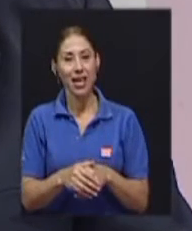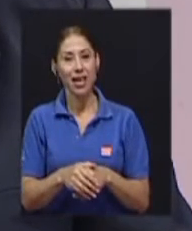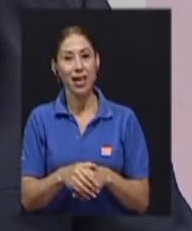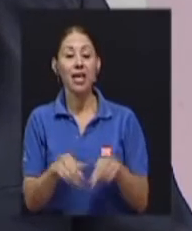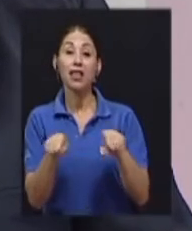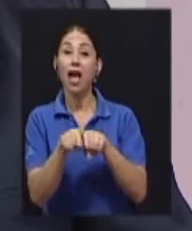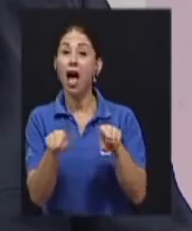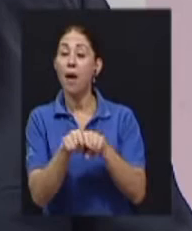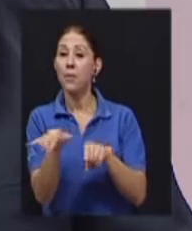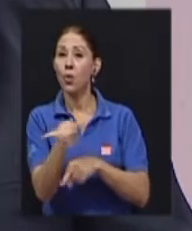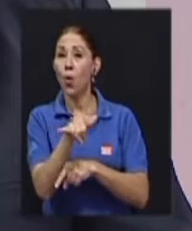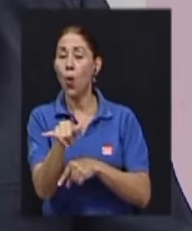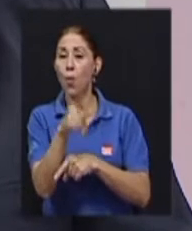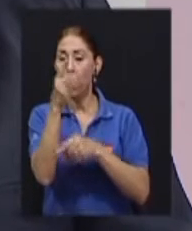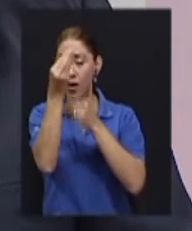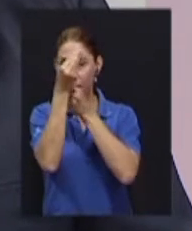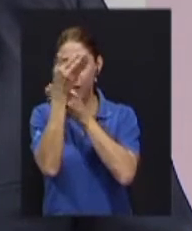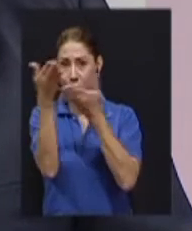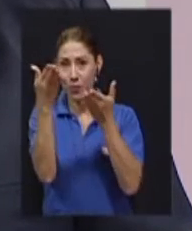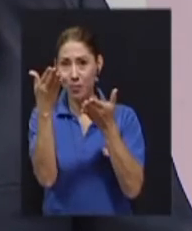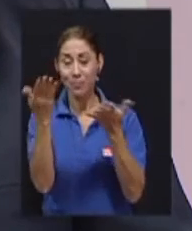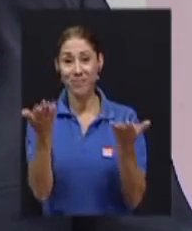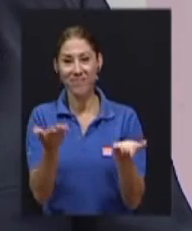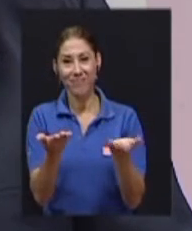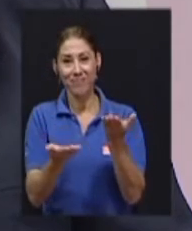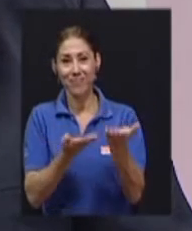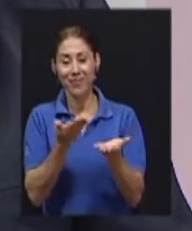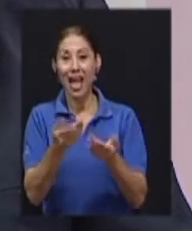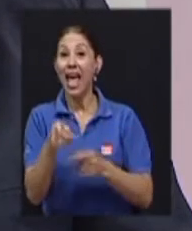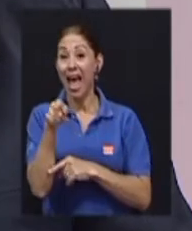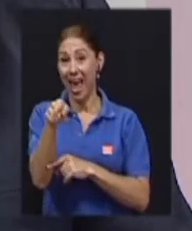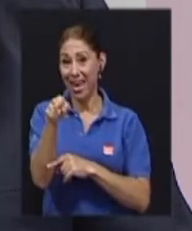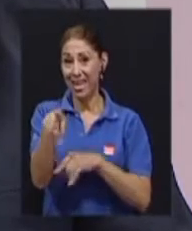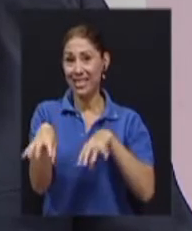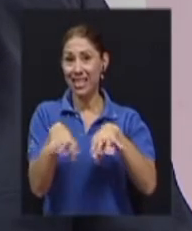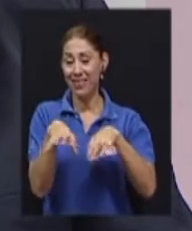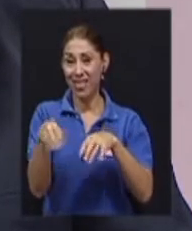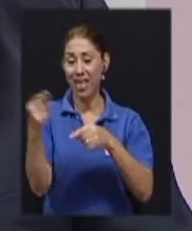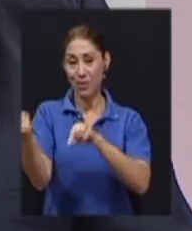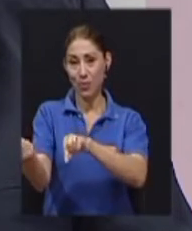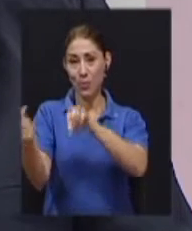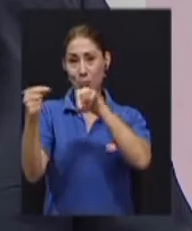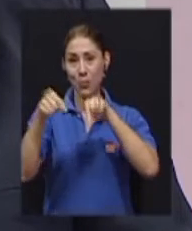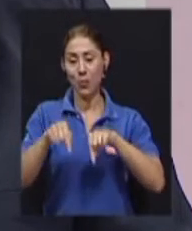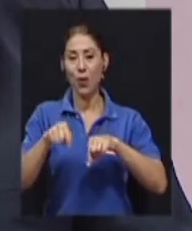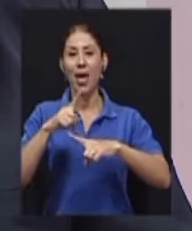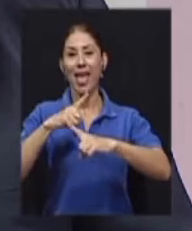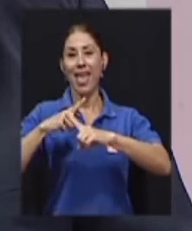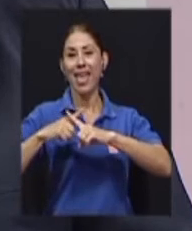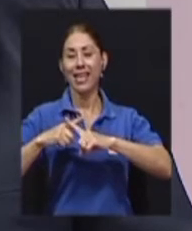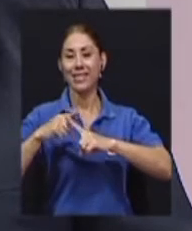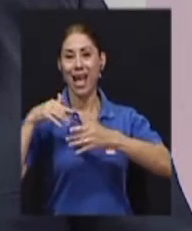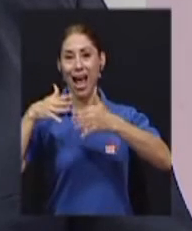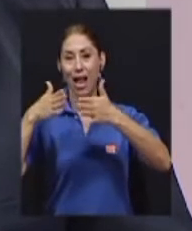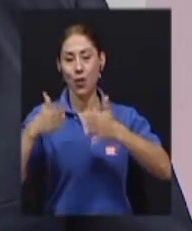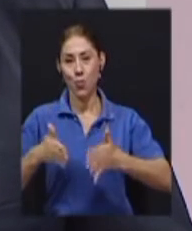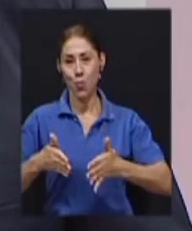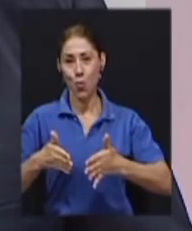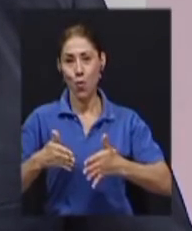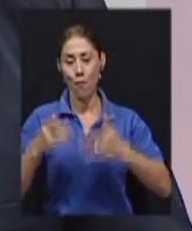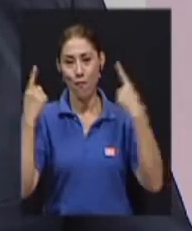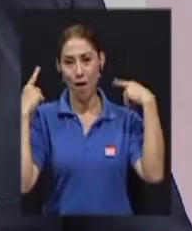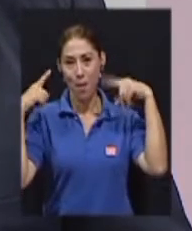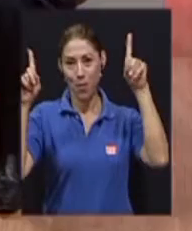atractivo, ahí va a estar presente un exalumno famoso nuestro,